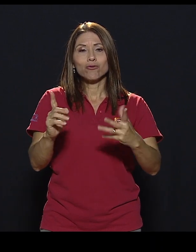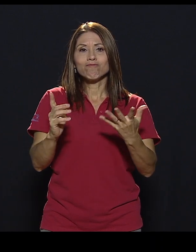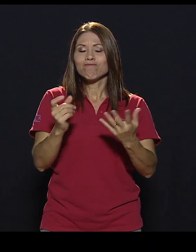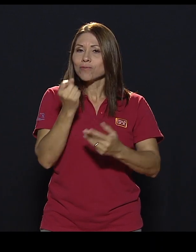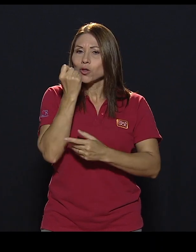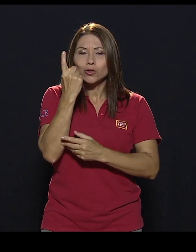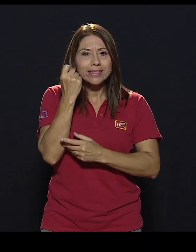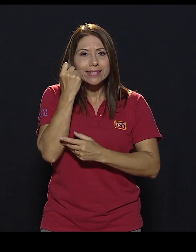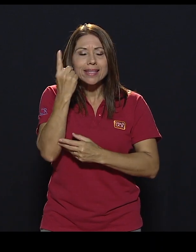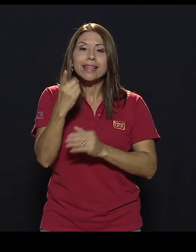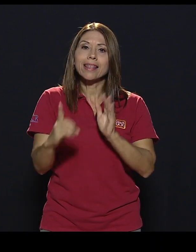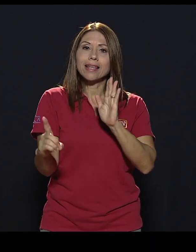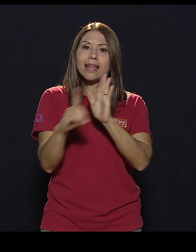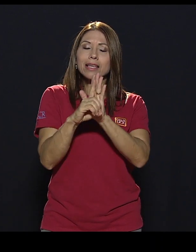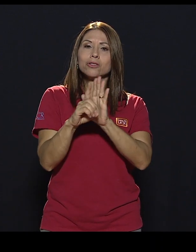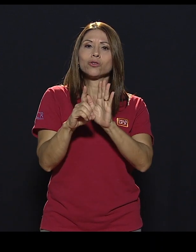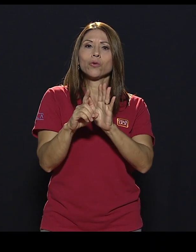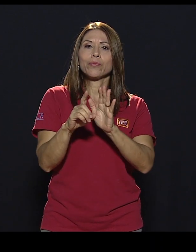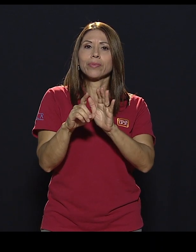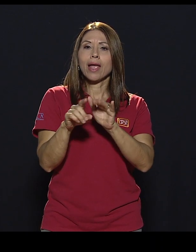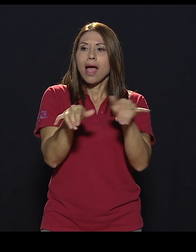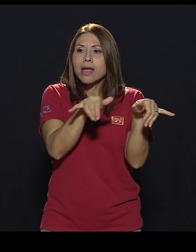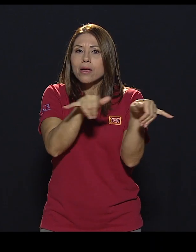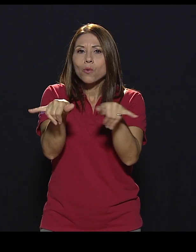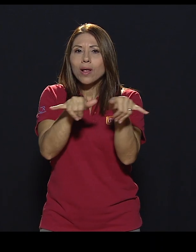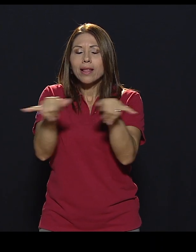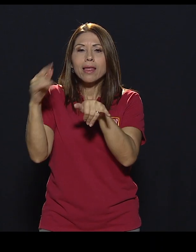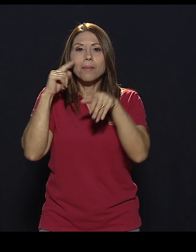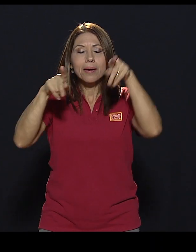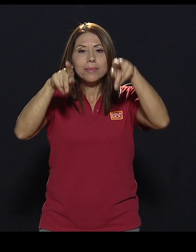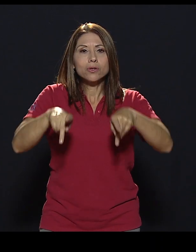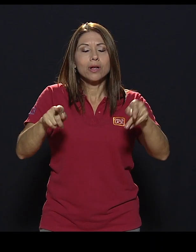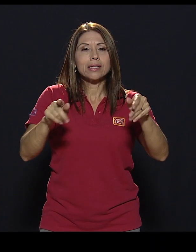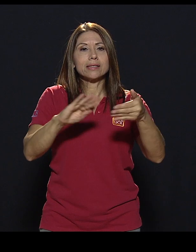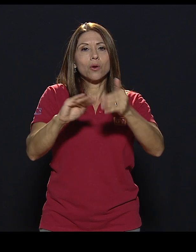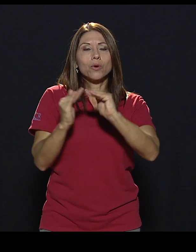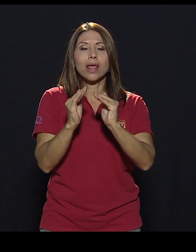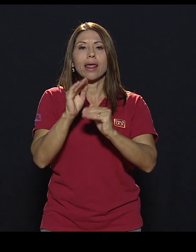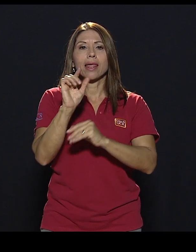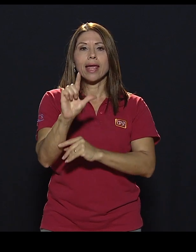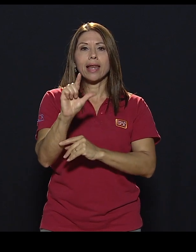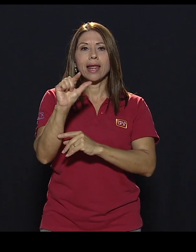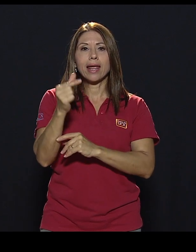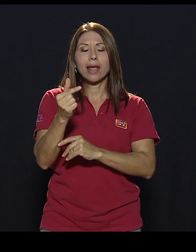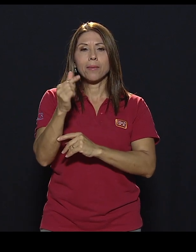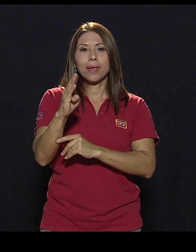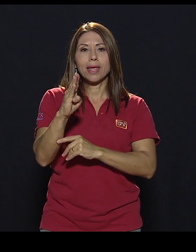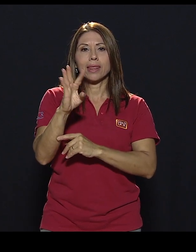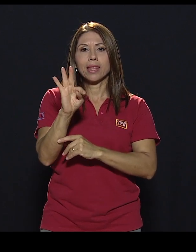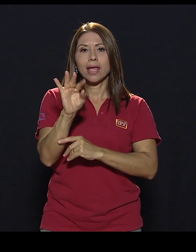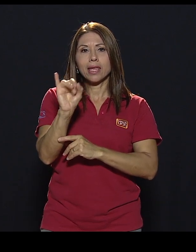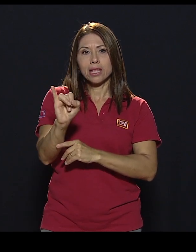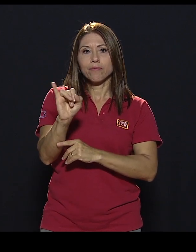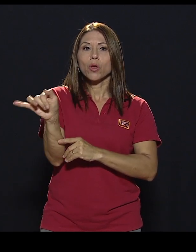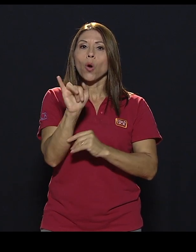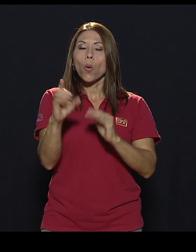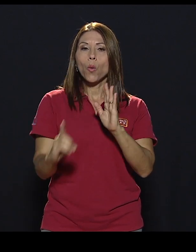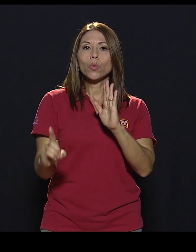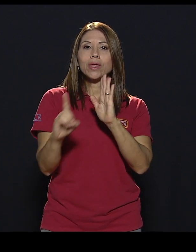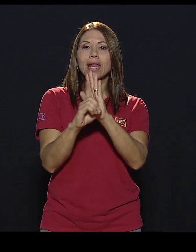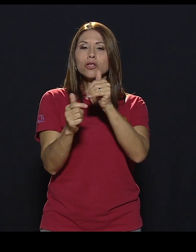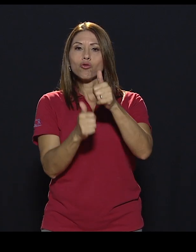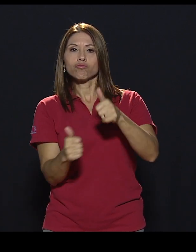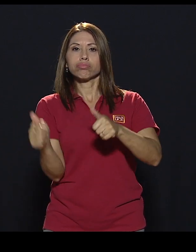el derecho a una igualdad para las personas de la comunidad LGBTI como un derecho prioritario, ¿verdad?